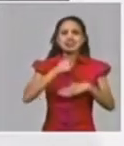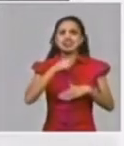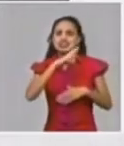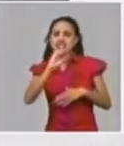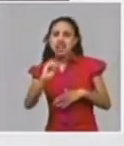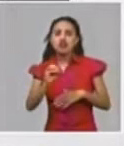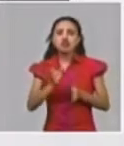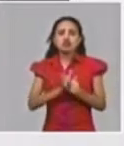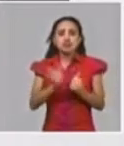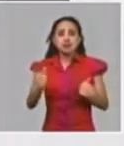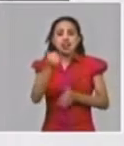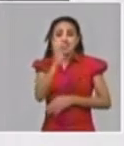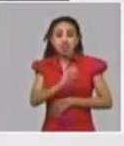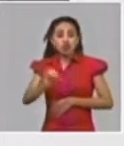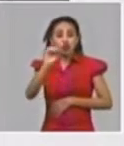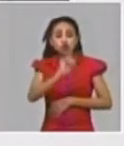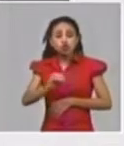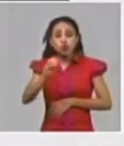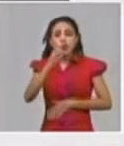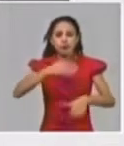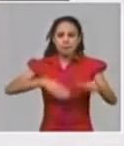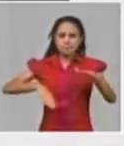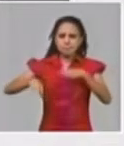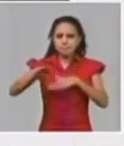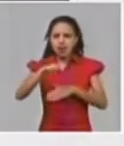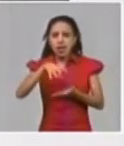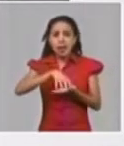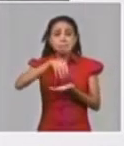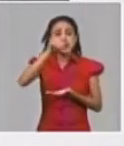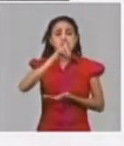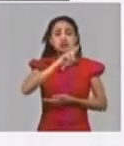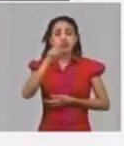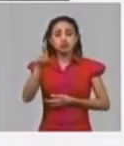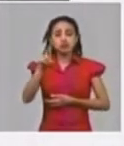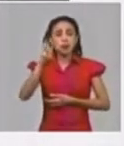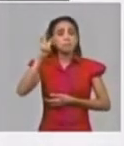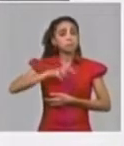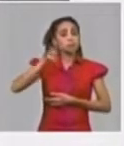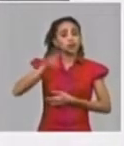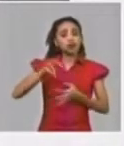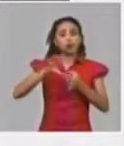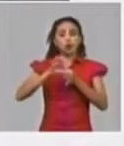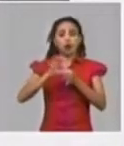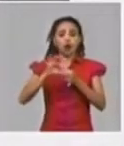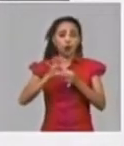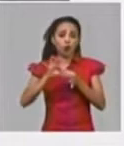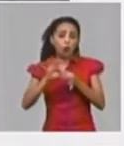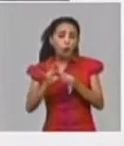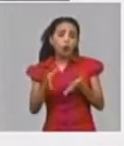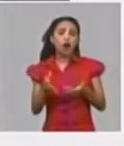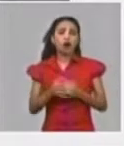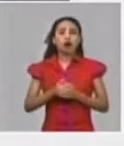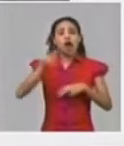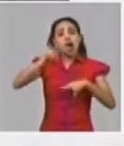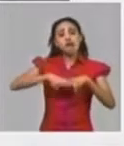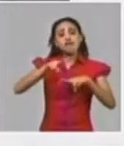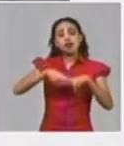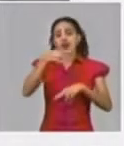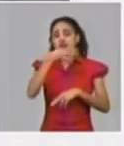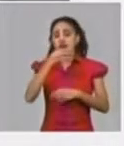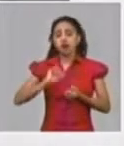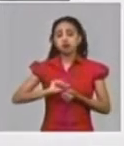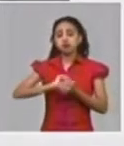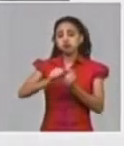Miguel del Padrón 10 de Octubre Playa Plaza de la Revolución Mariana Guanabacoa La Habana Vida Río